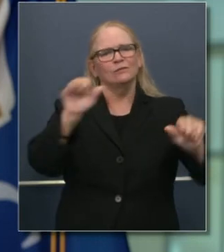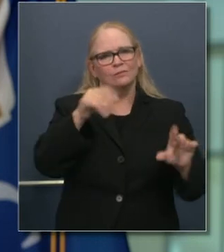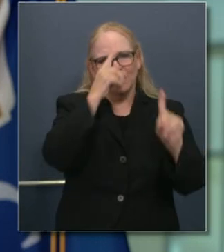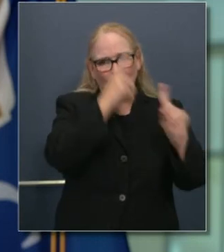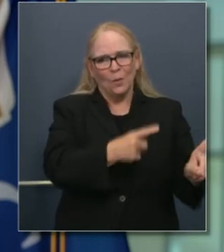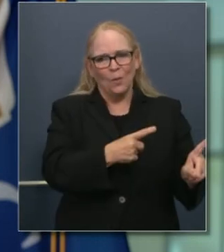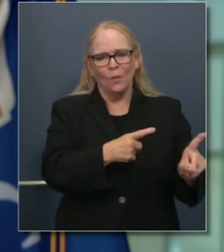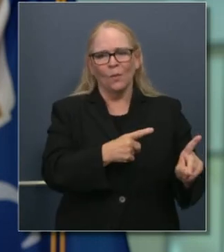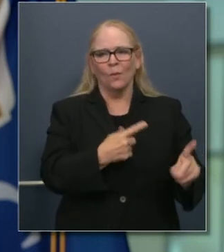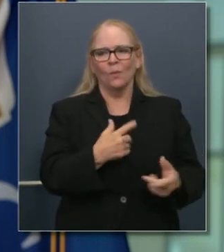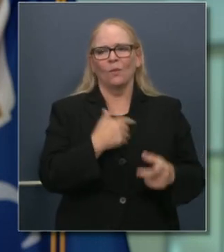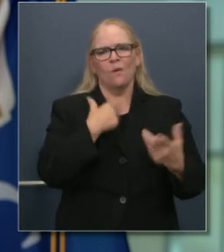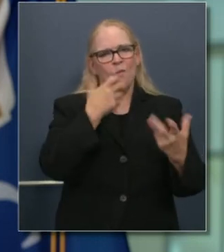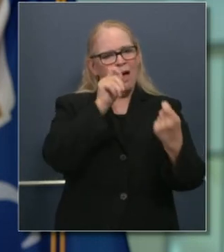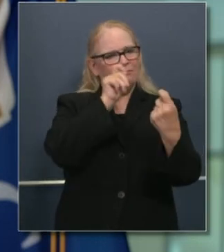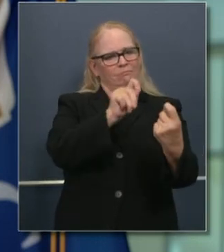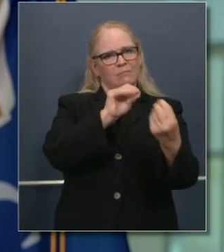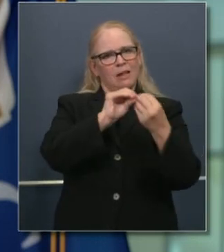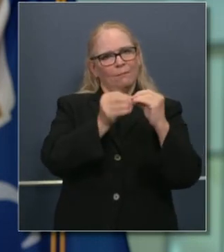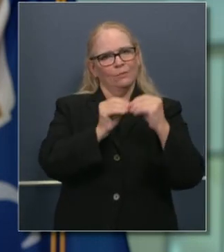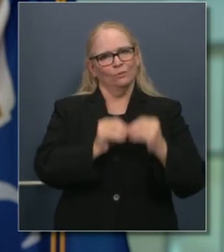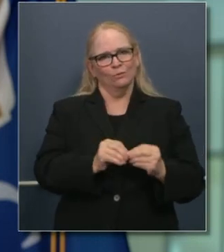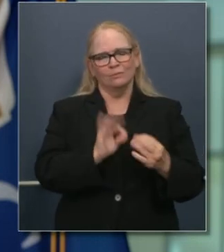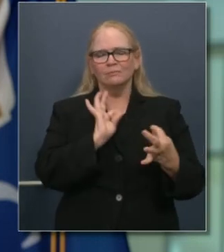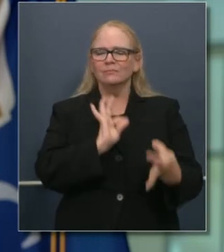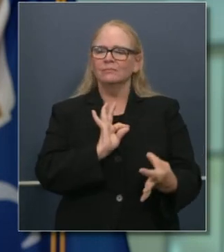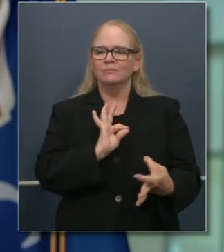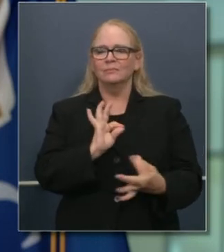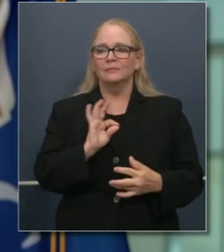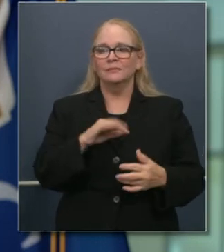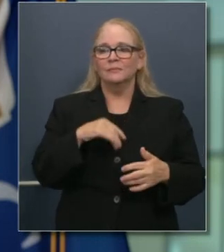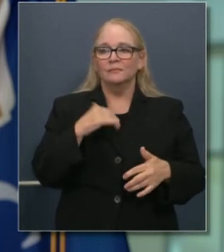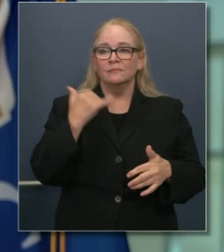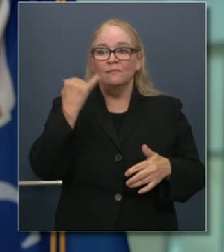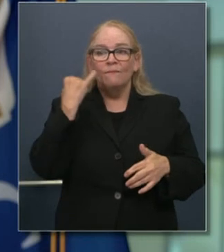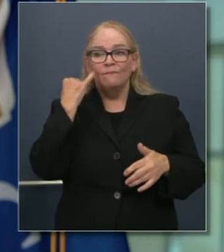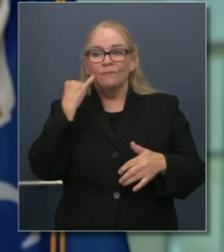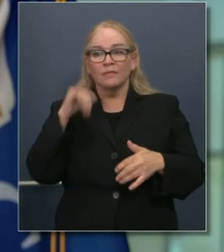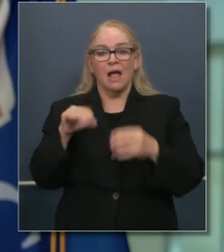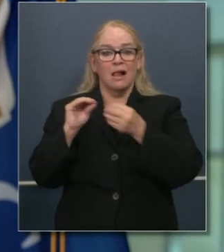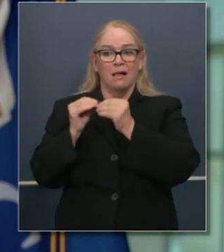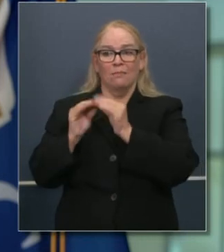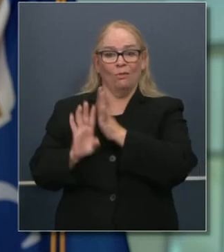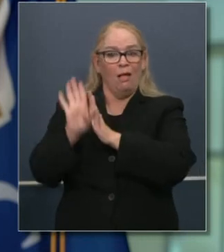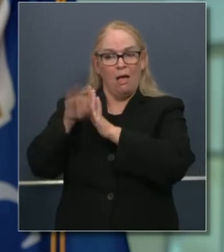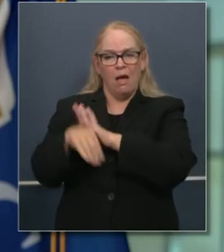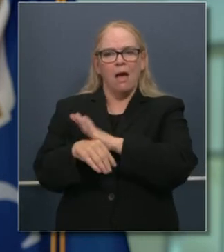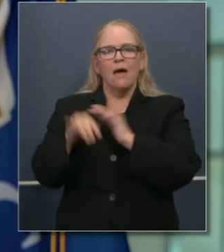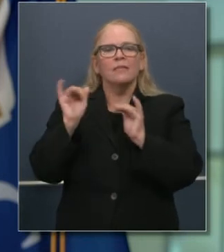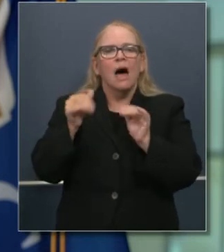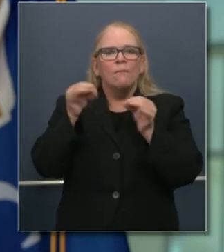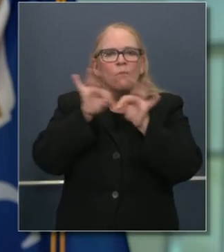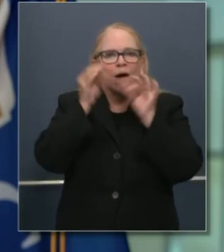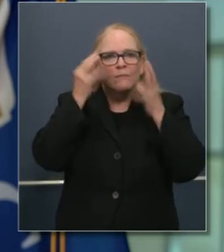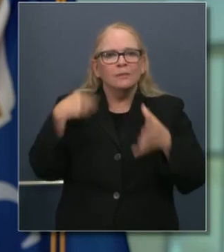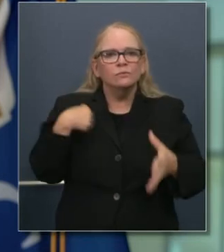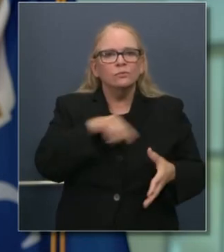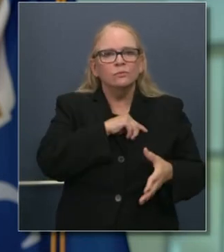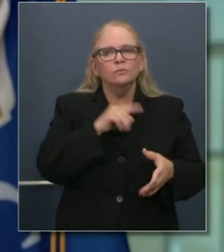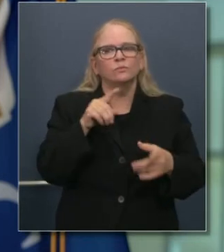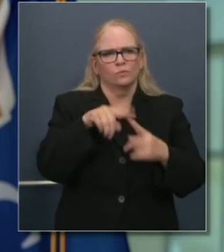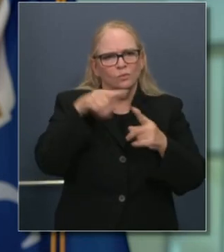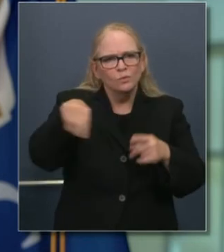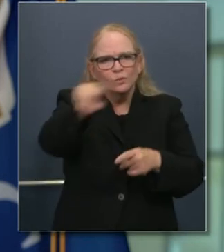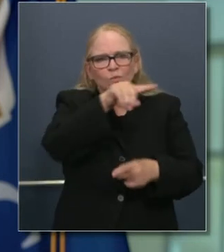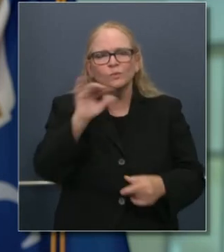dan un sentido muy real de cómo va esa propagación en la comunidad, si va en baja o en alza. Y estamos confiados en estas